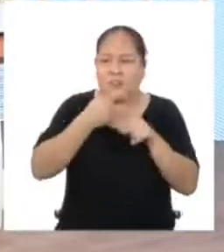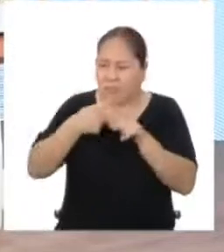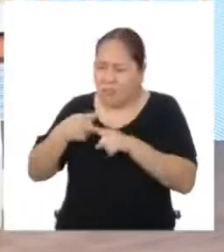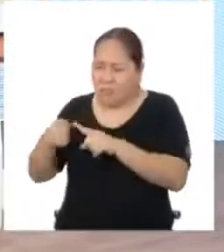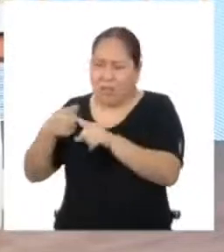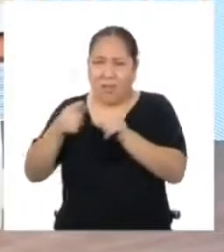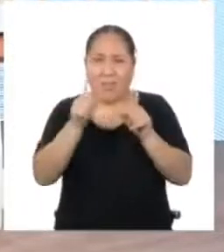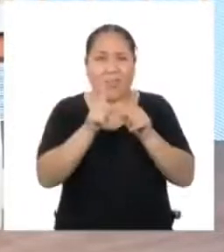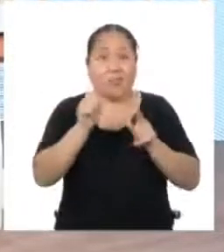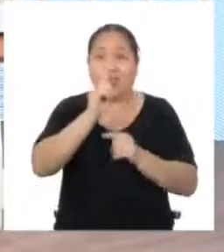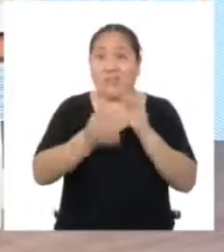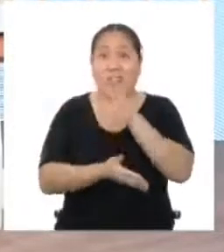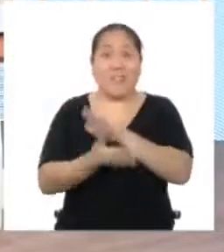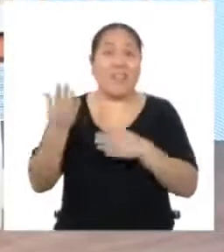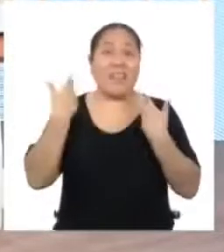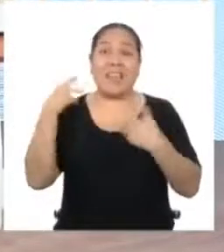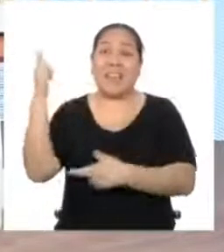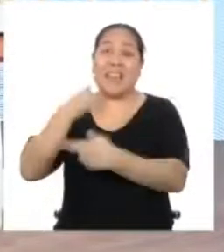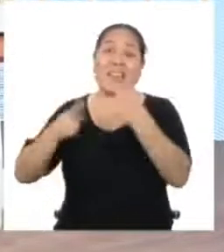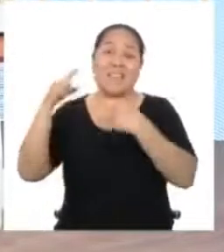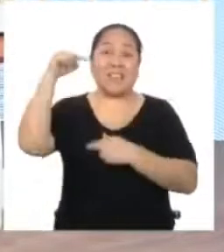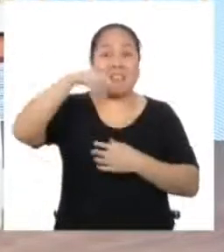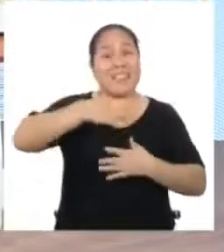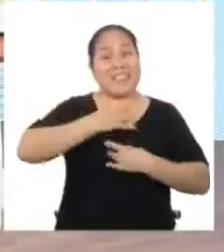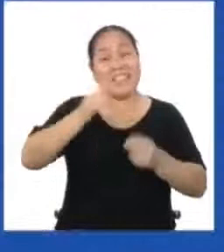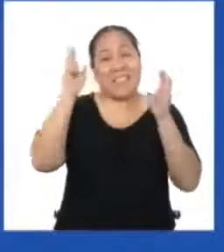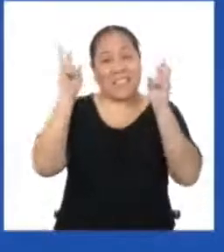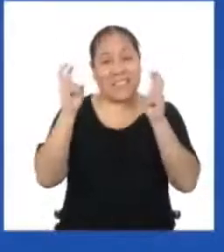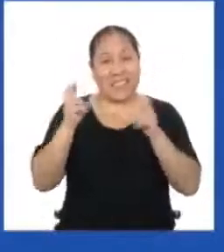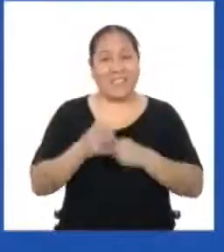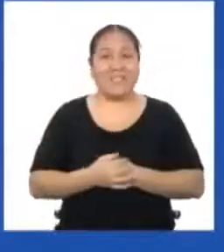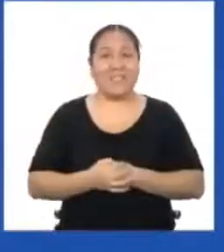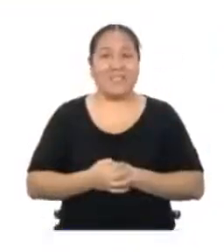No se vayan que ya volvemos con más sobre este interesante tema